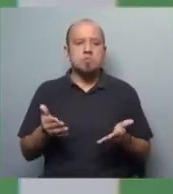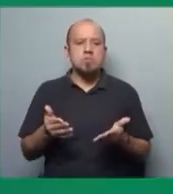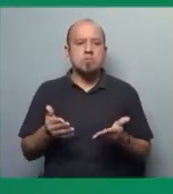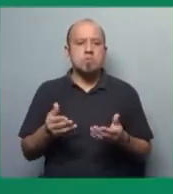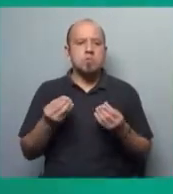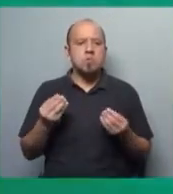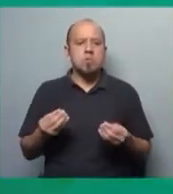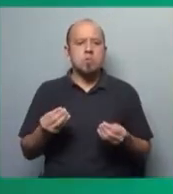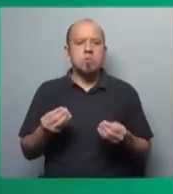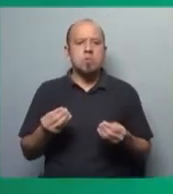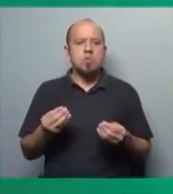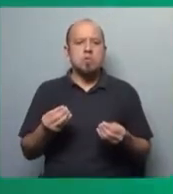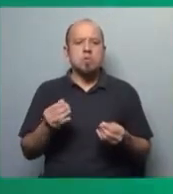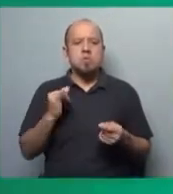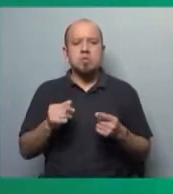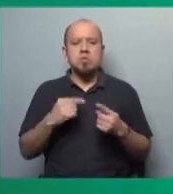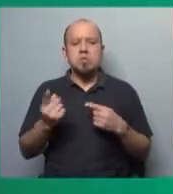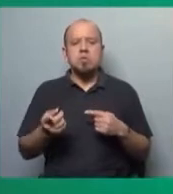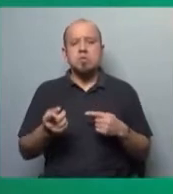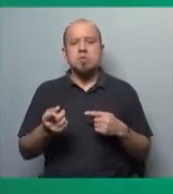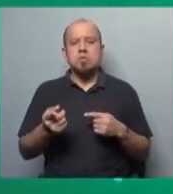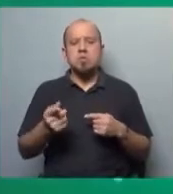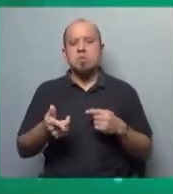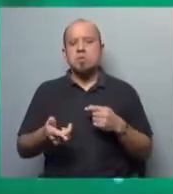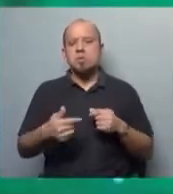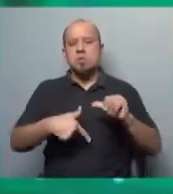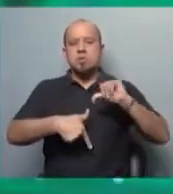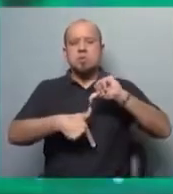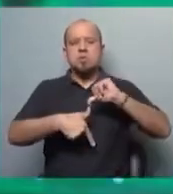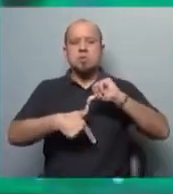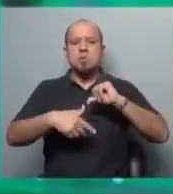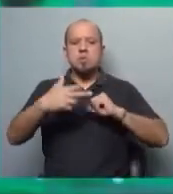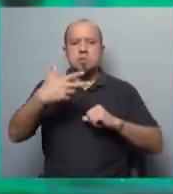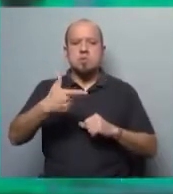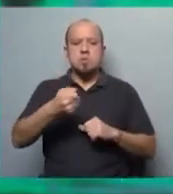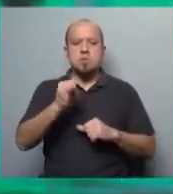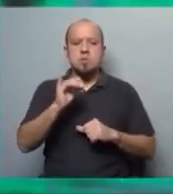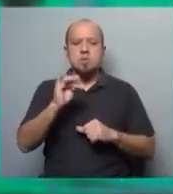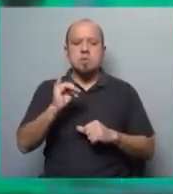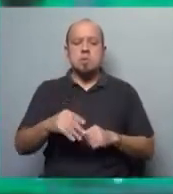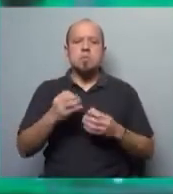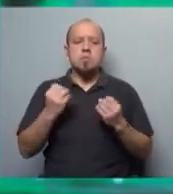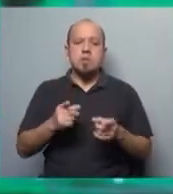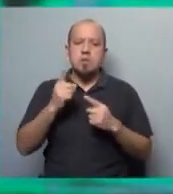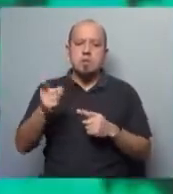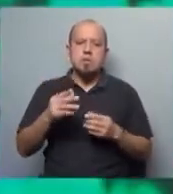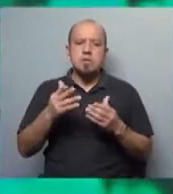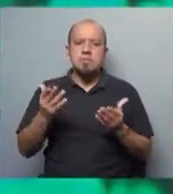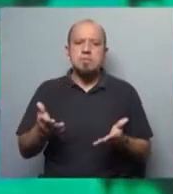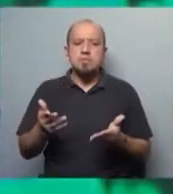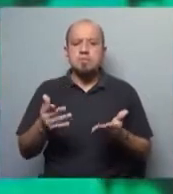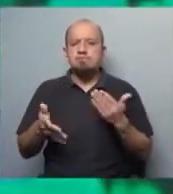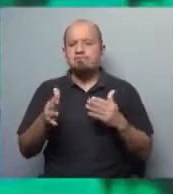¿cómo se ve o cómo no se ve desde el resto de América Latina la situación de Haití? ¿Por qué crees que está sucediendo esta especie de